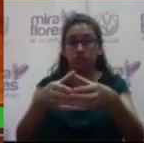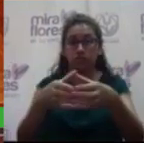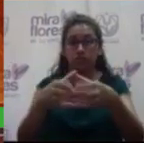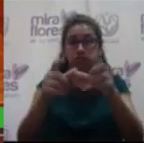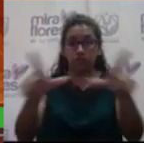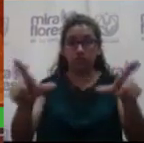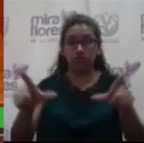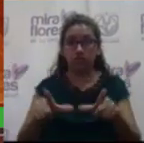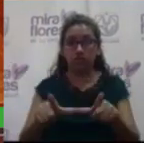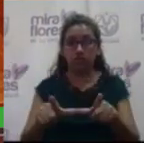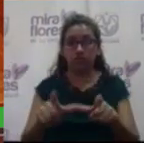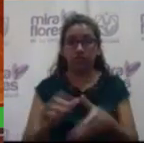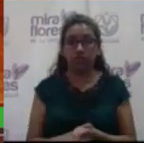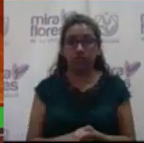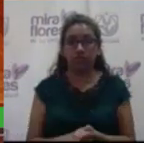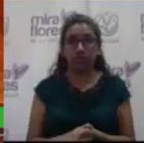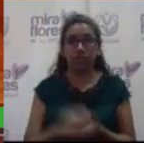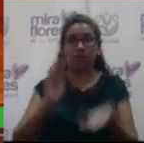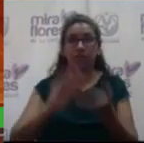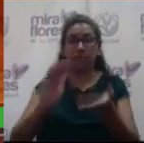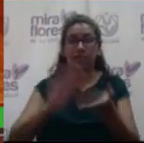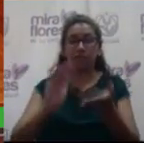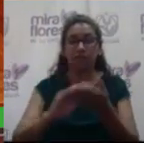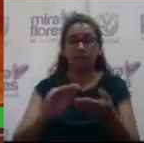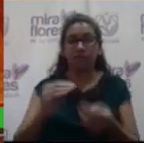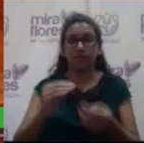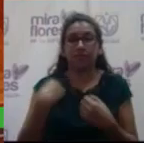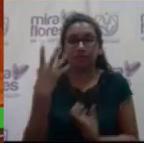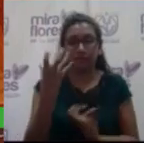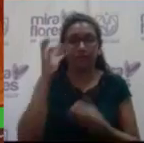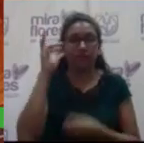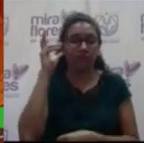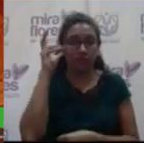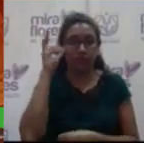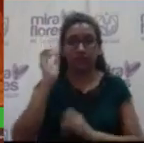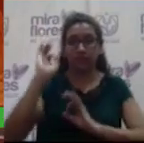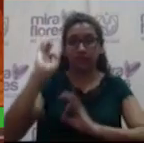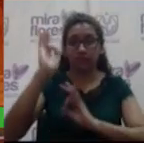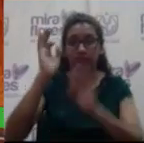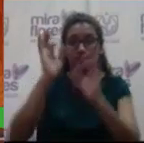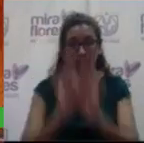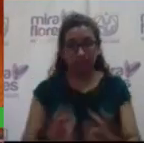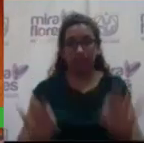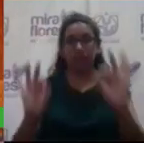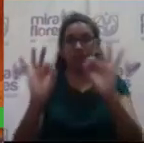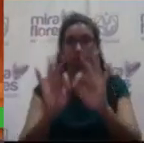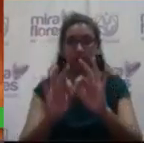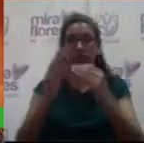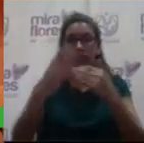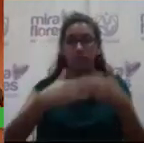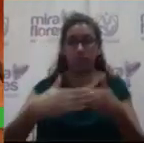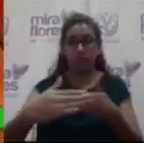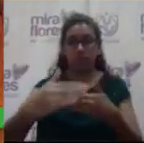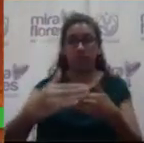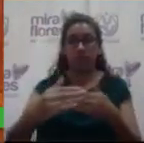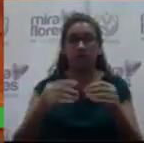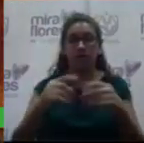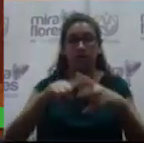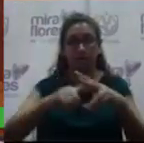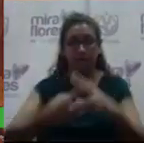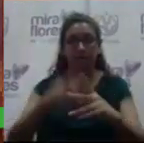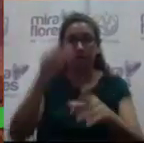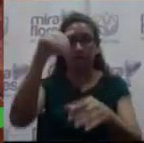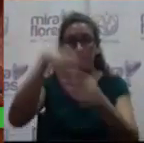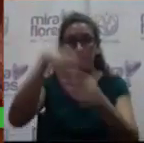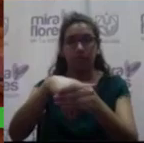Local. Ah, perdón, vamos a escuchar primero la exposición, creo que es importante y después de eso procederemos al